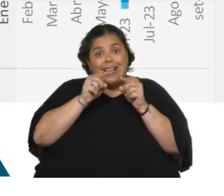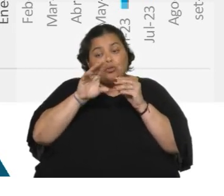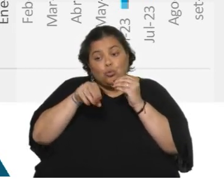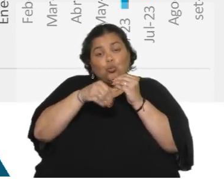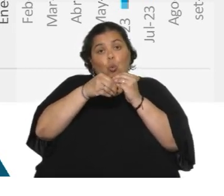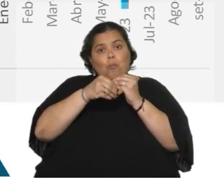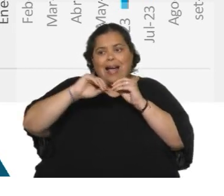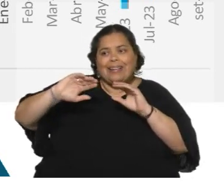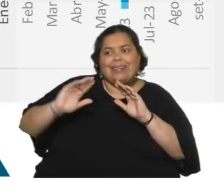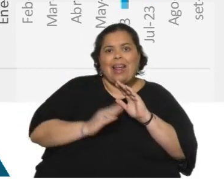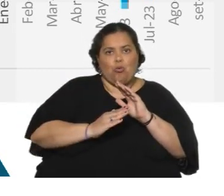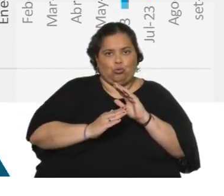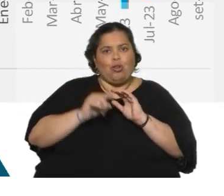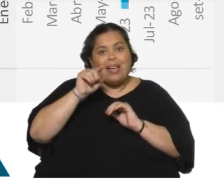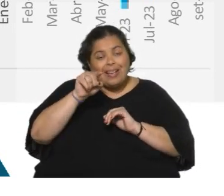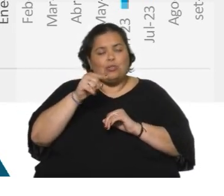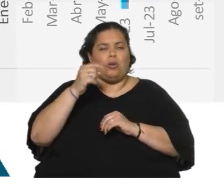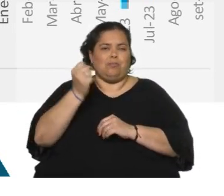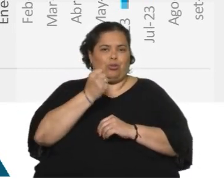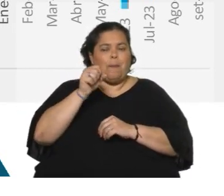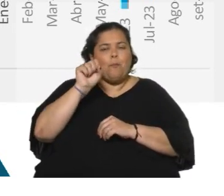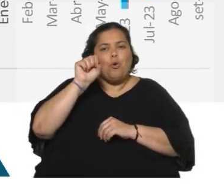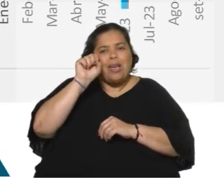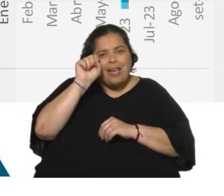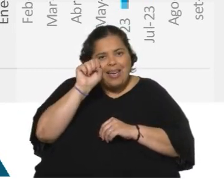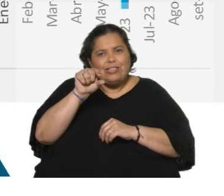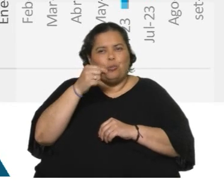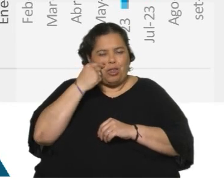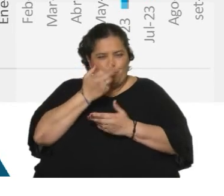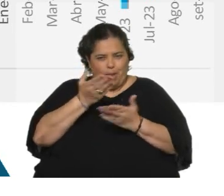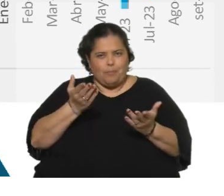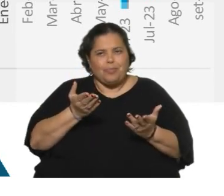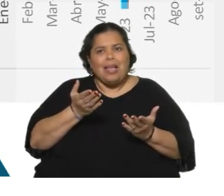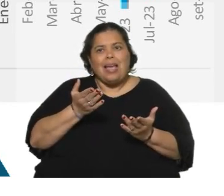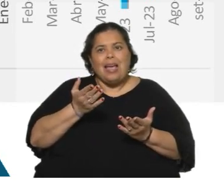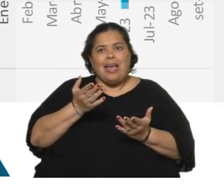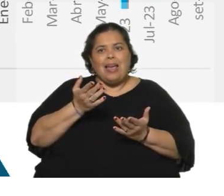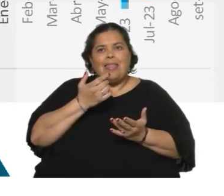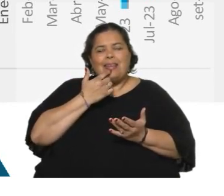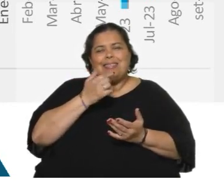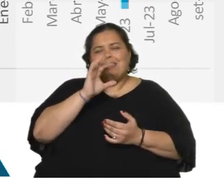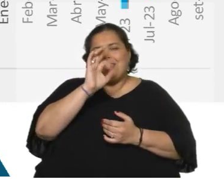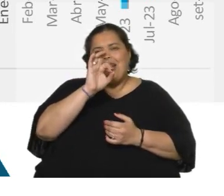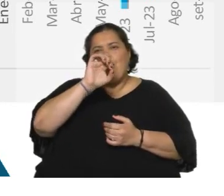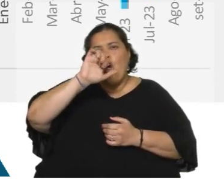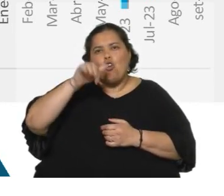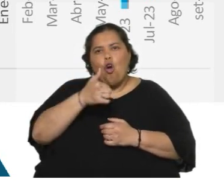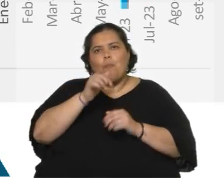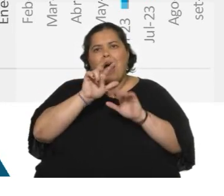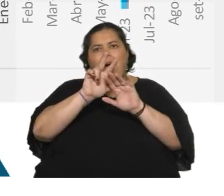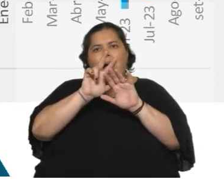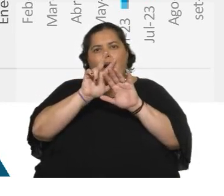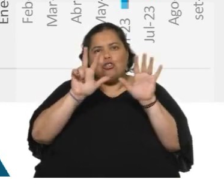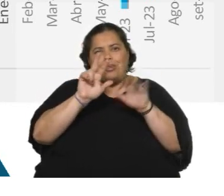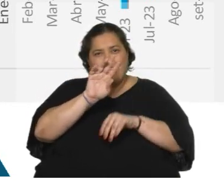Este es el dato que podemos observar. Fíjense ustedes, ese 0,84